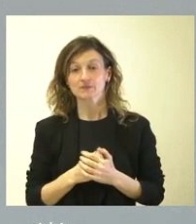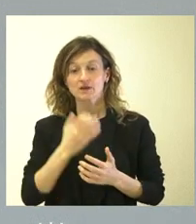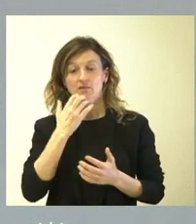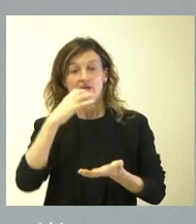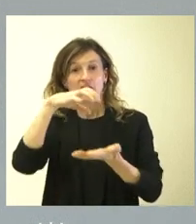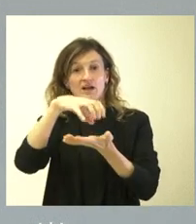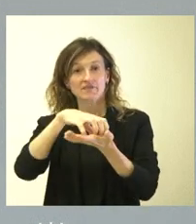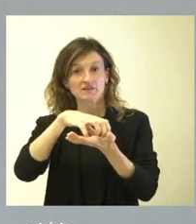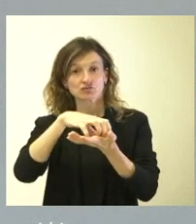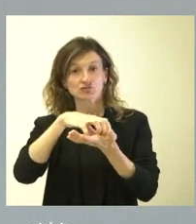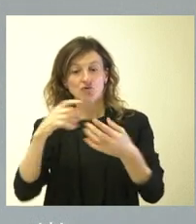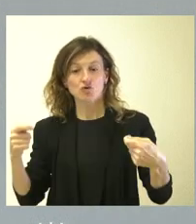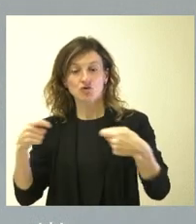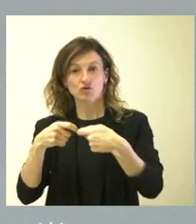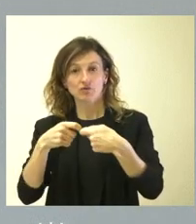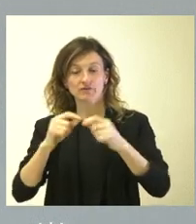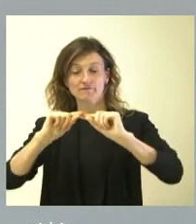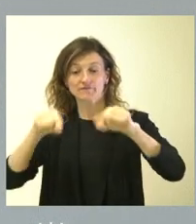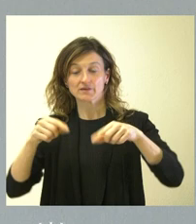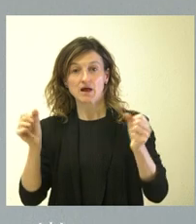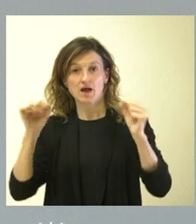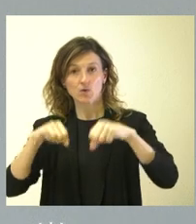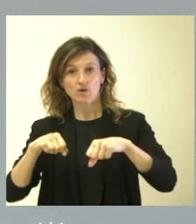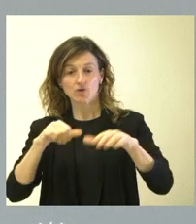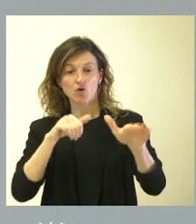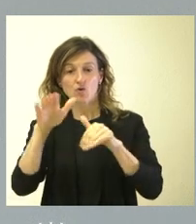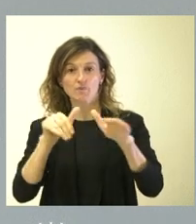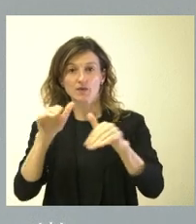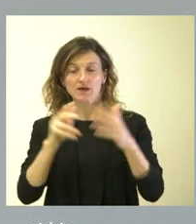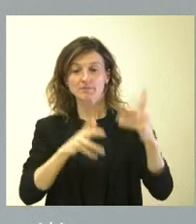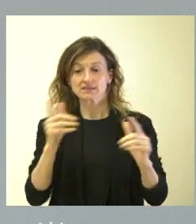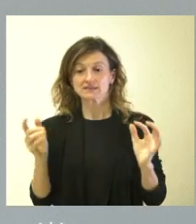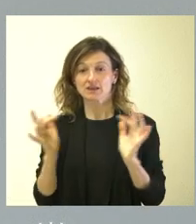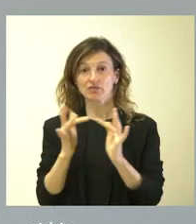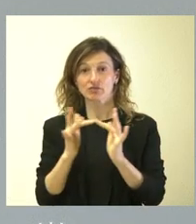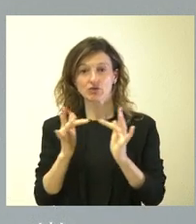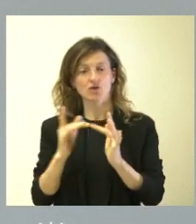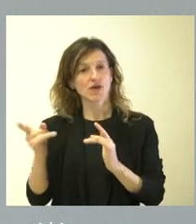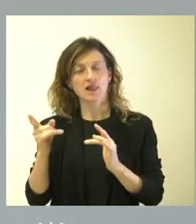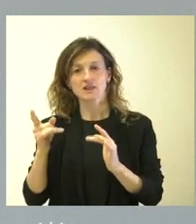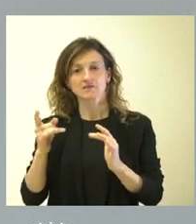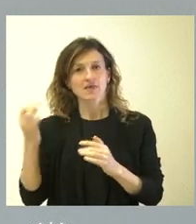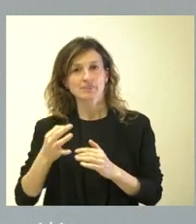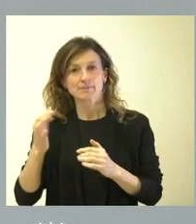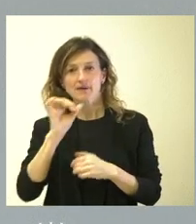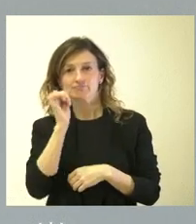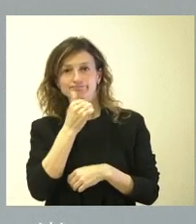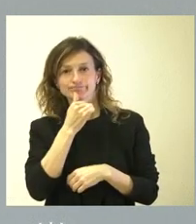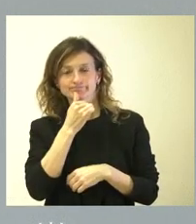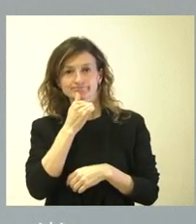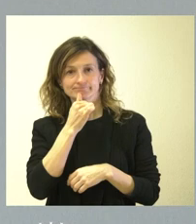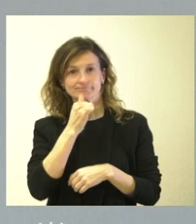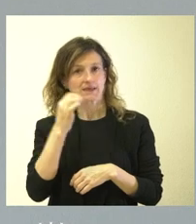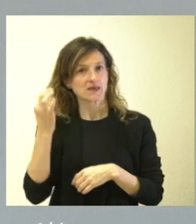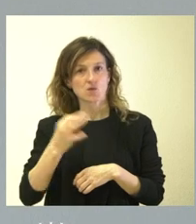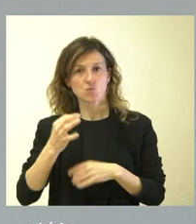carácter concertado firma un acuerdo o se presenta a una convocatoria con la Administración, tiene la obligación de cumplir los mismos deberes de protección de datos que tienen que